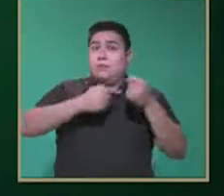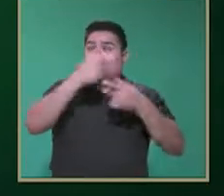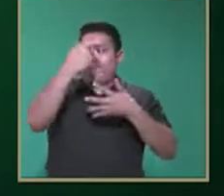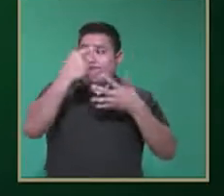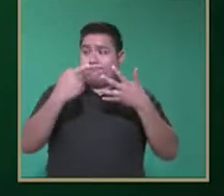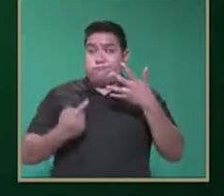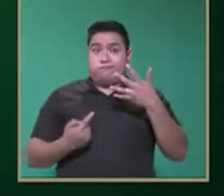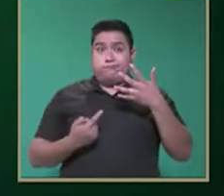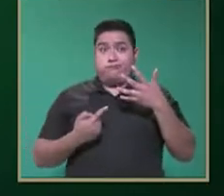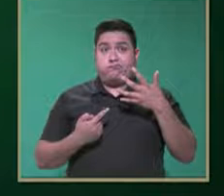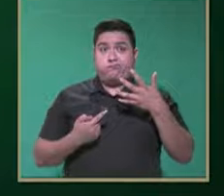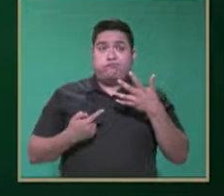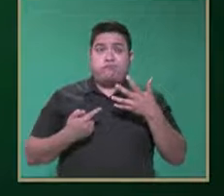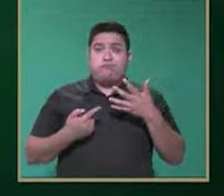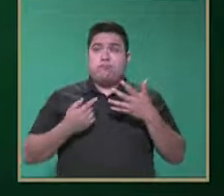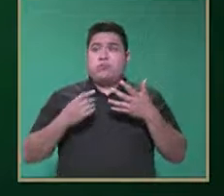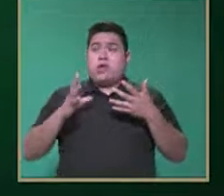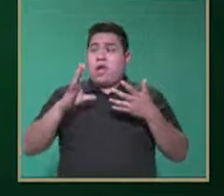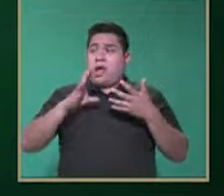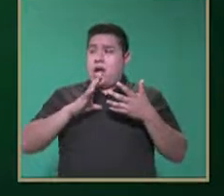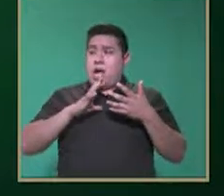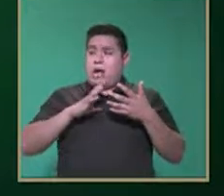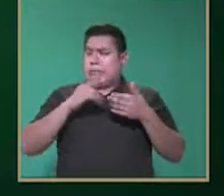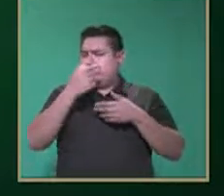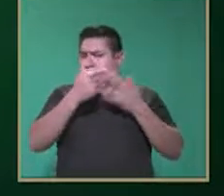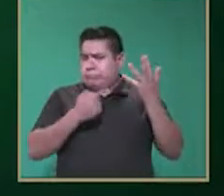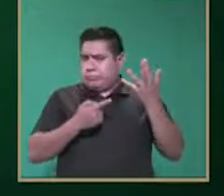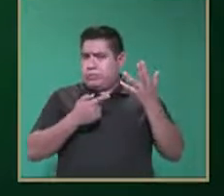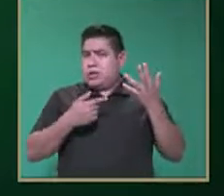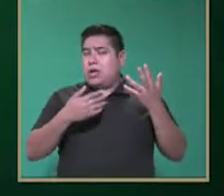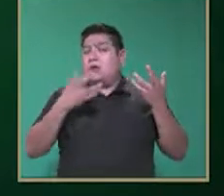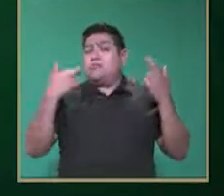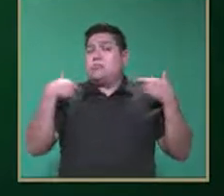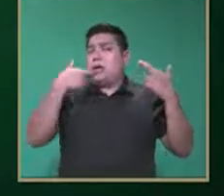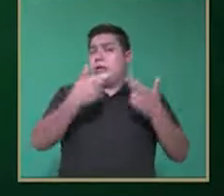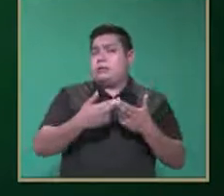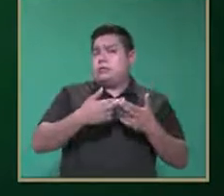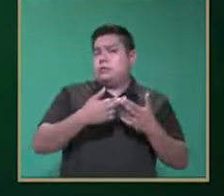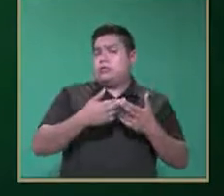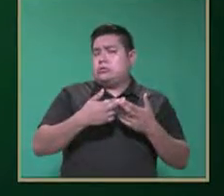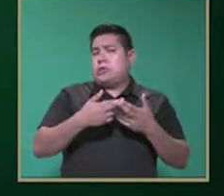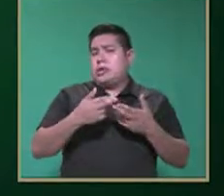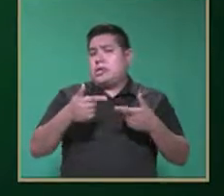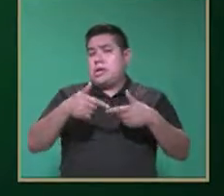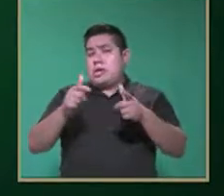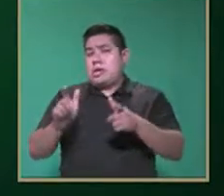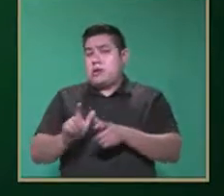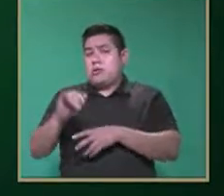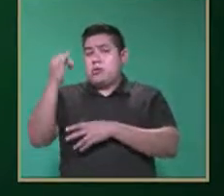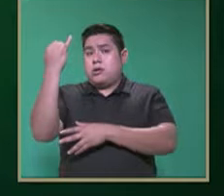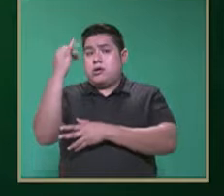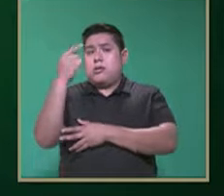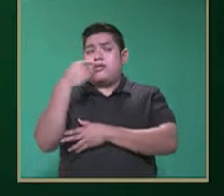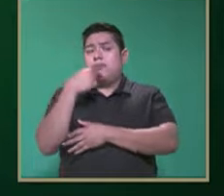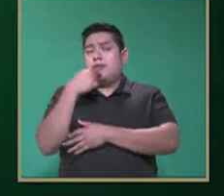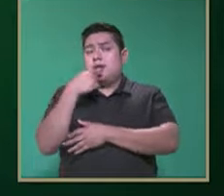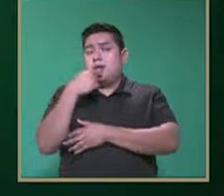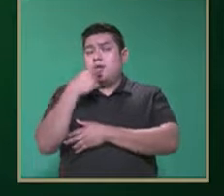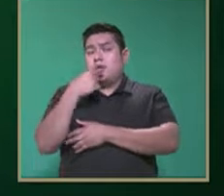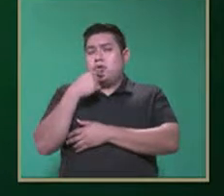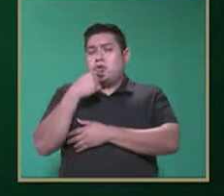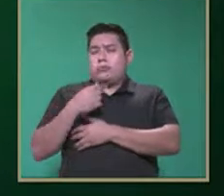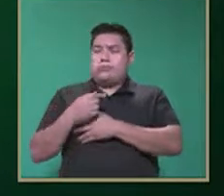indicadores nos van a dar la pauta a nosotros como docentes en el grado de preescolar de estar